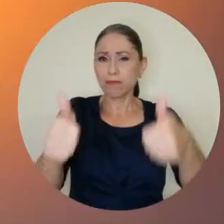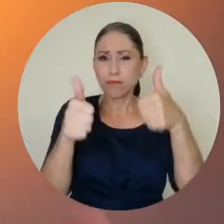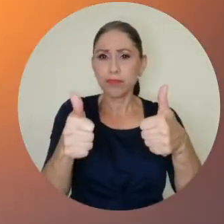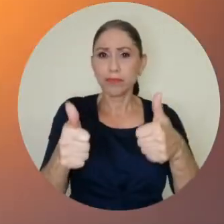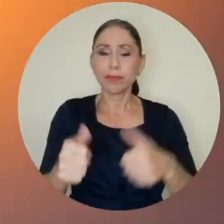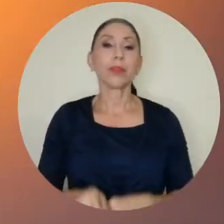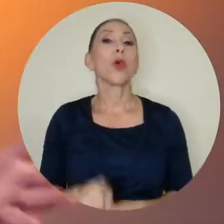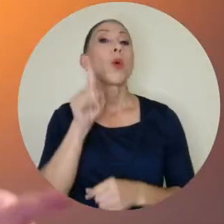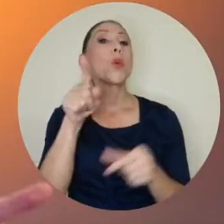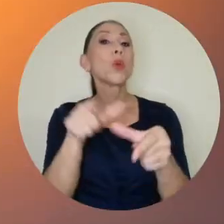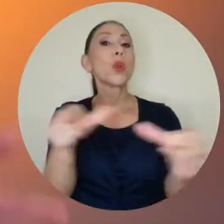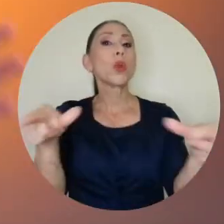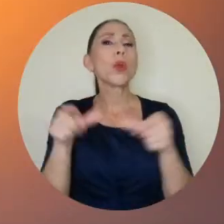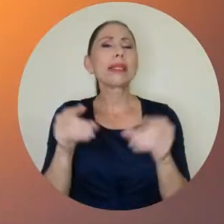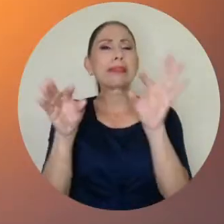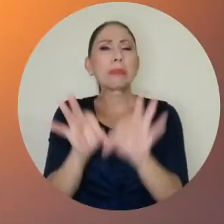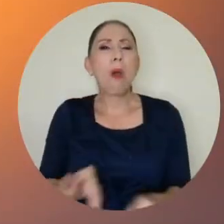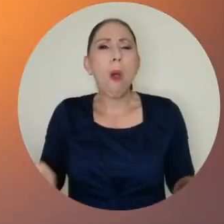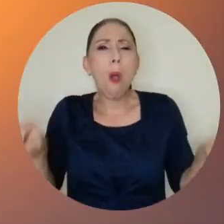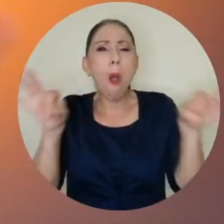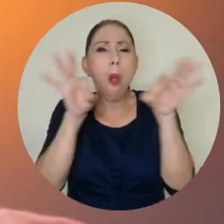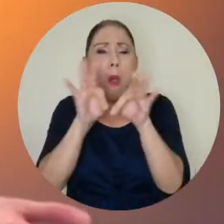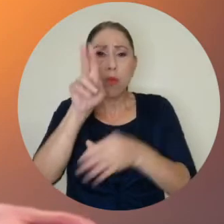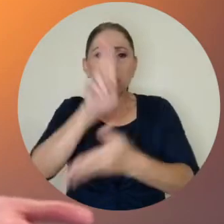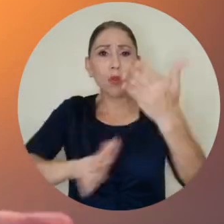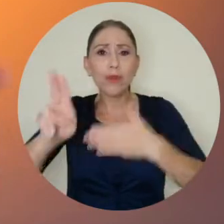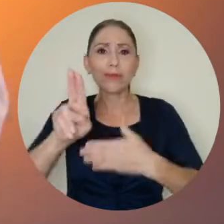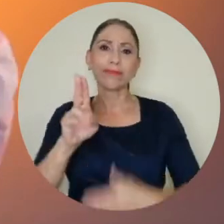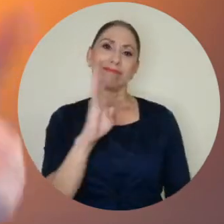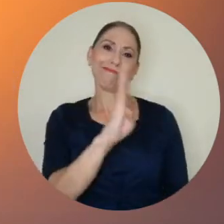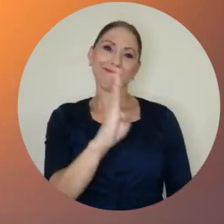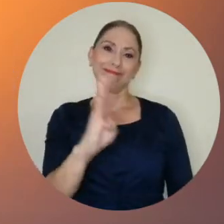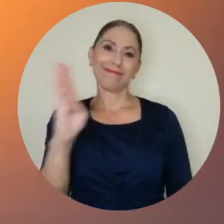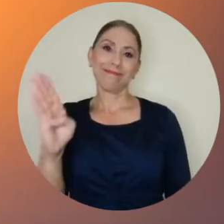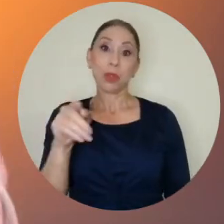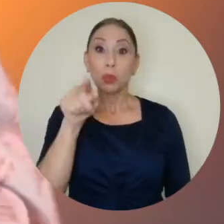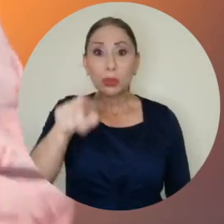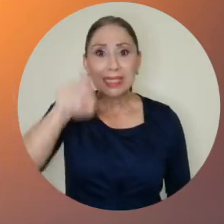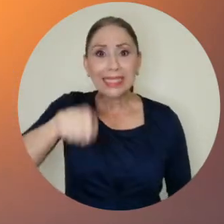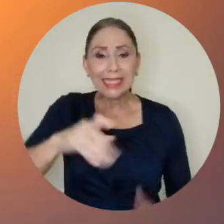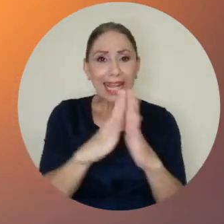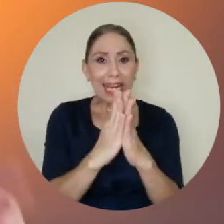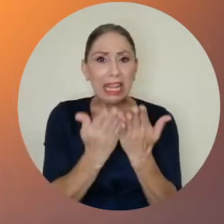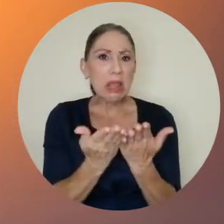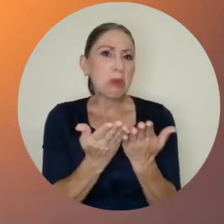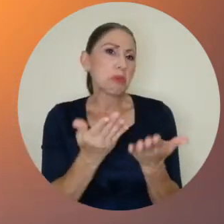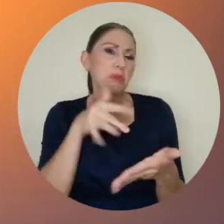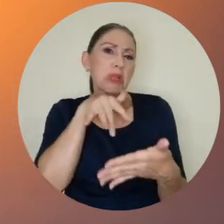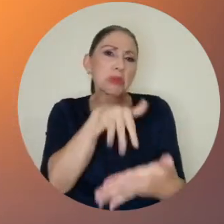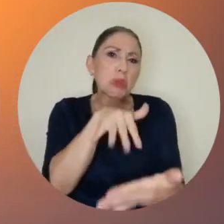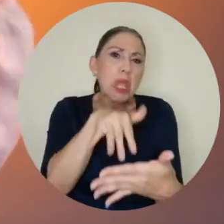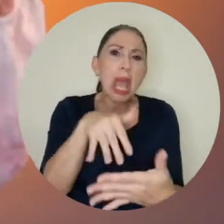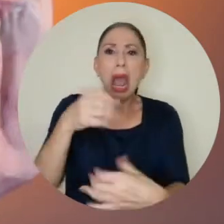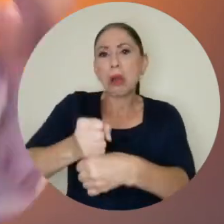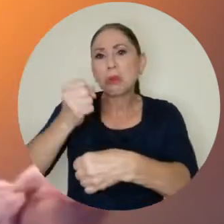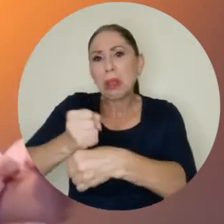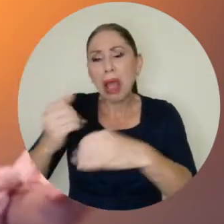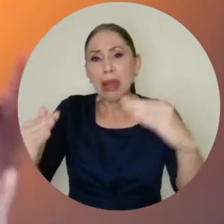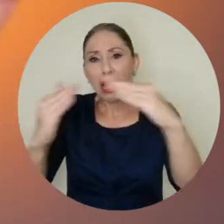cuidarte de la mejor manera. Uno de los lugares más importantes dentro de la U es la biblioteca. Si ocupan un libro para estudiar o para hacer sus tareas,